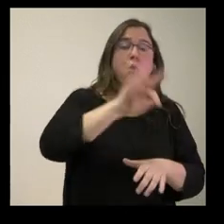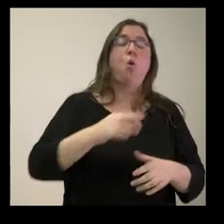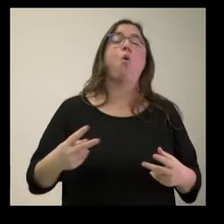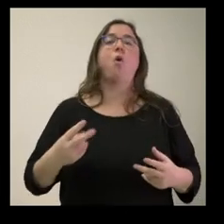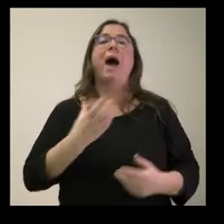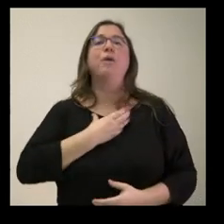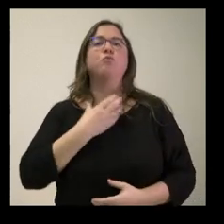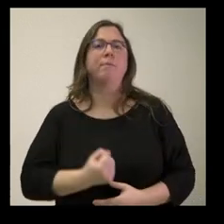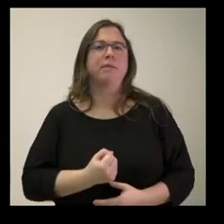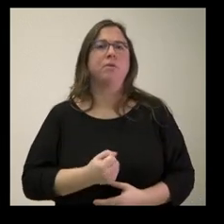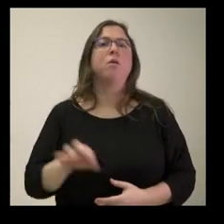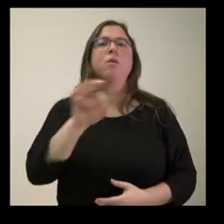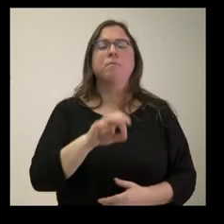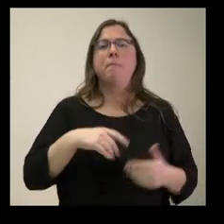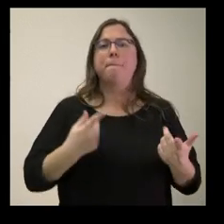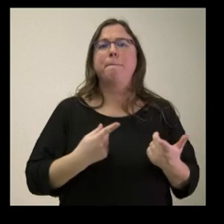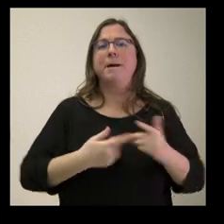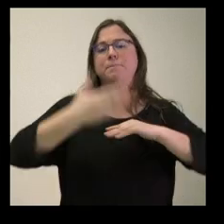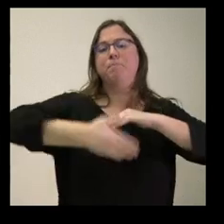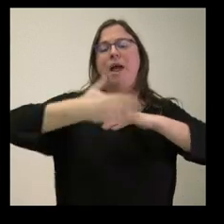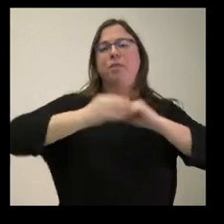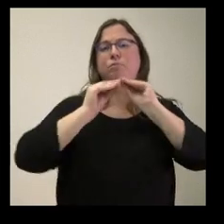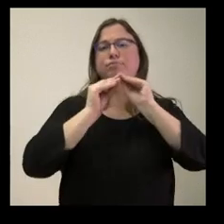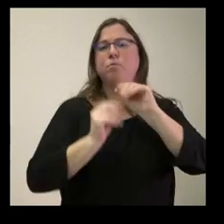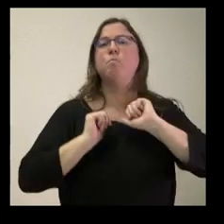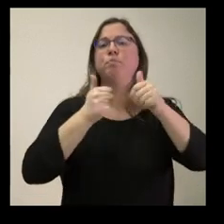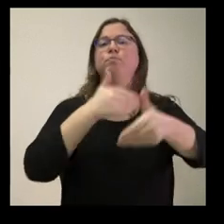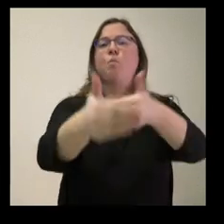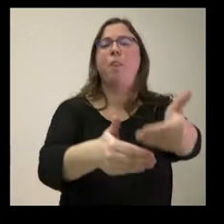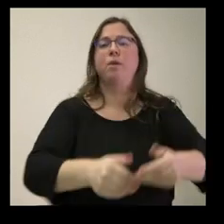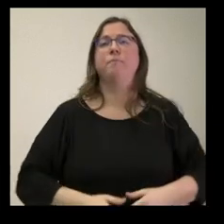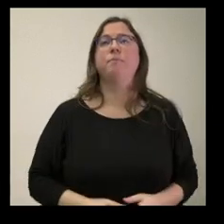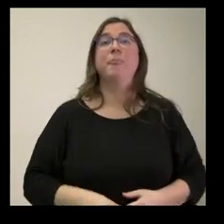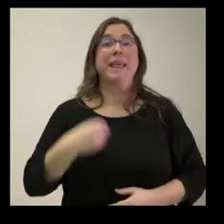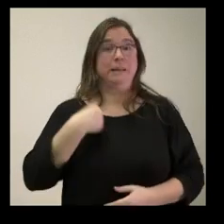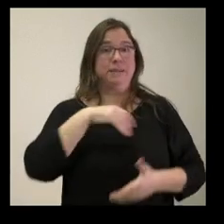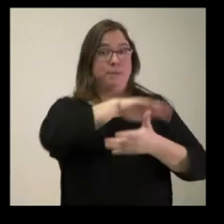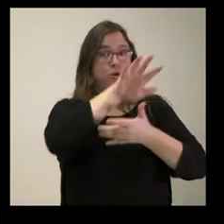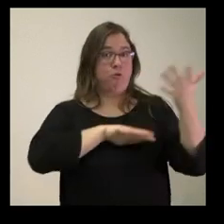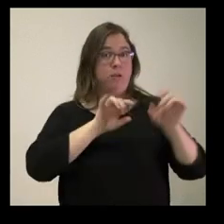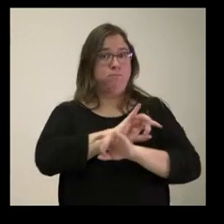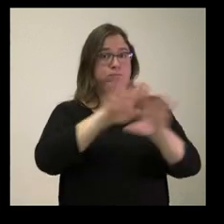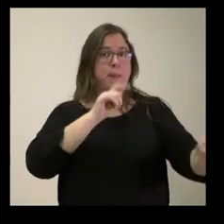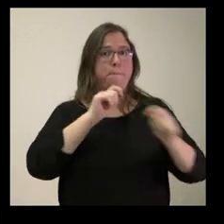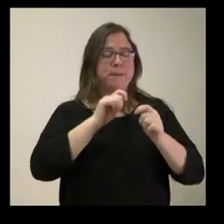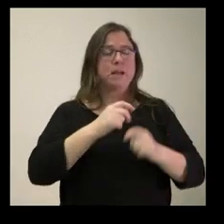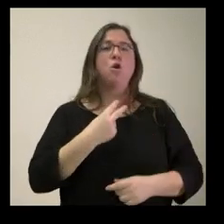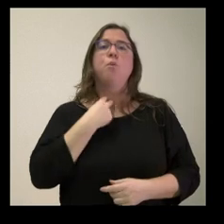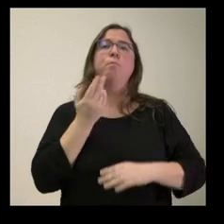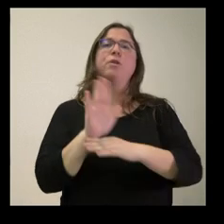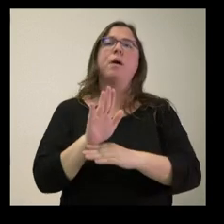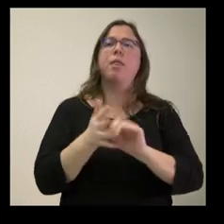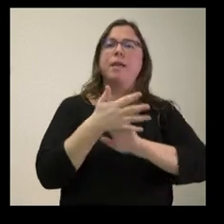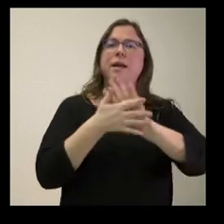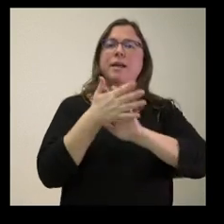y cuáles son los plazos para que esas plazas estén en marcha. Y luego, en la misma nota de prensa, el portavoz también ha hablado de ello,